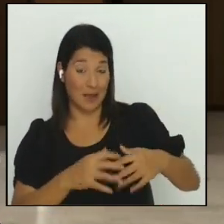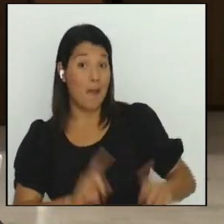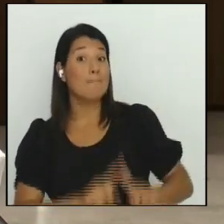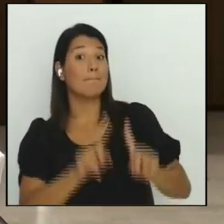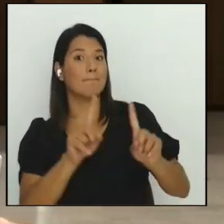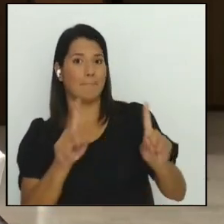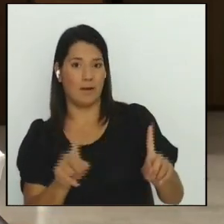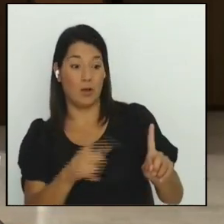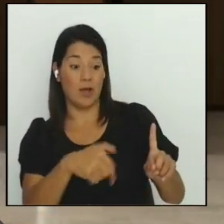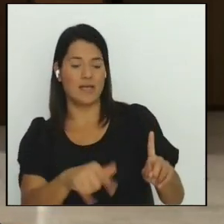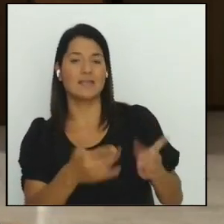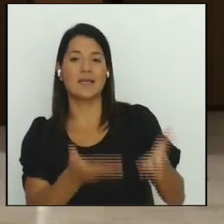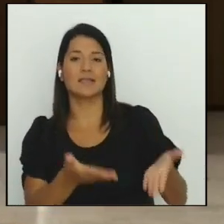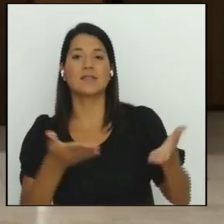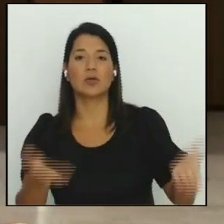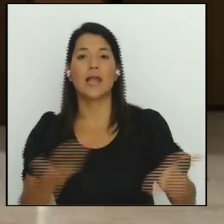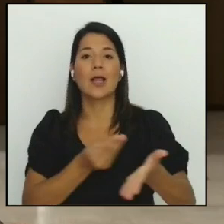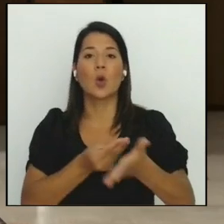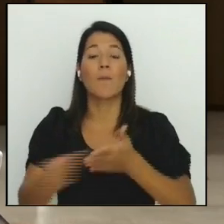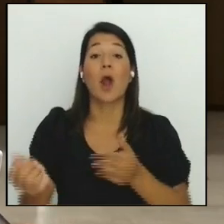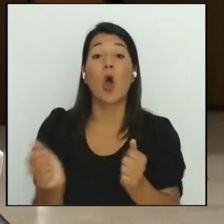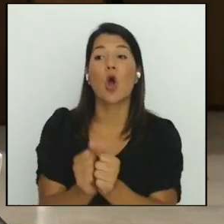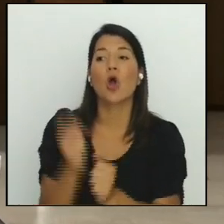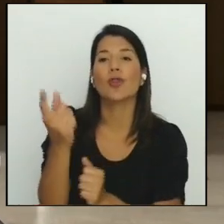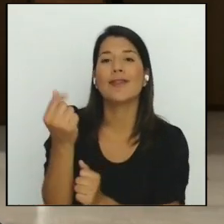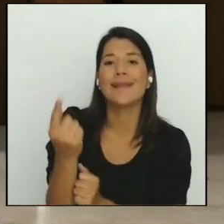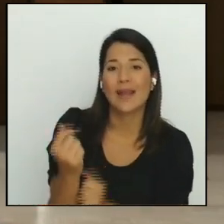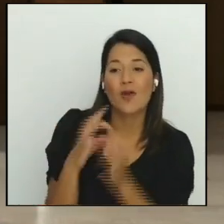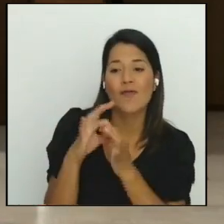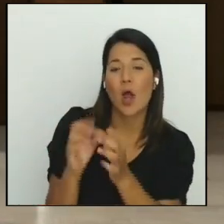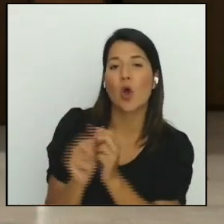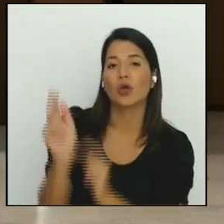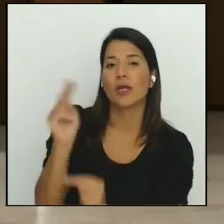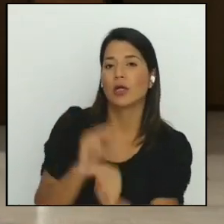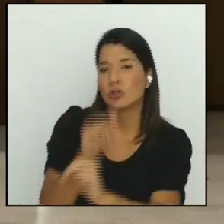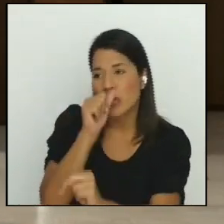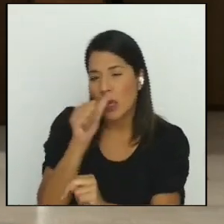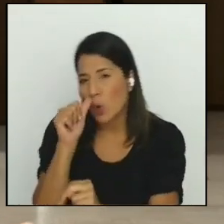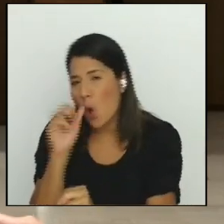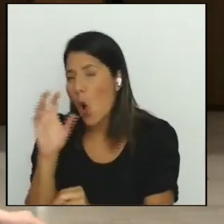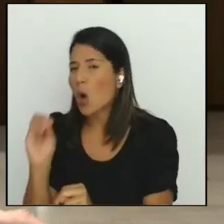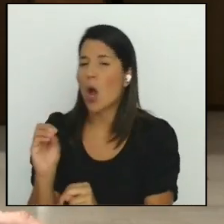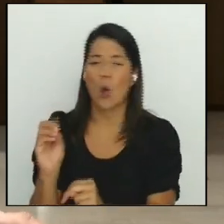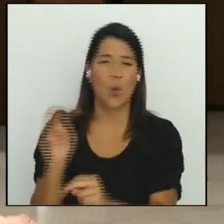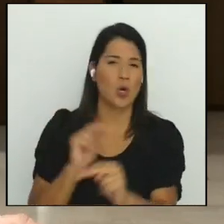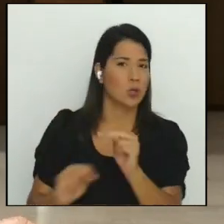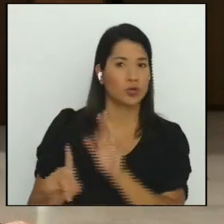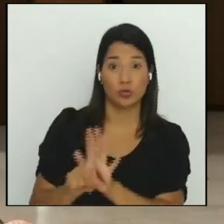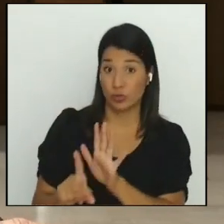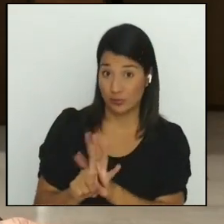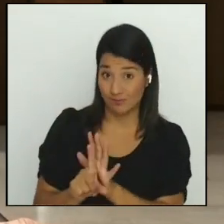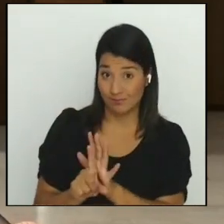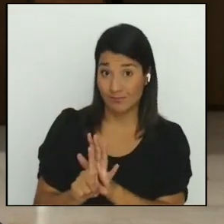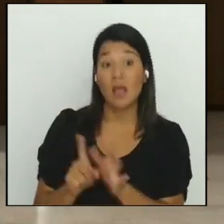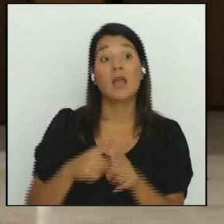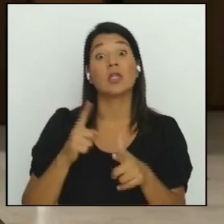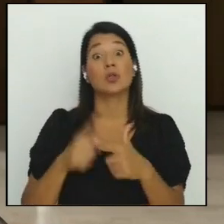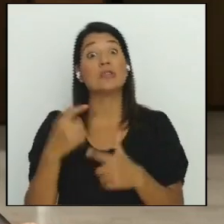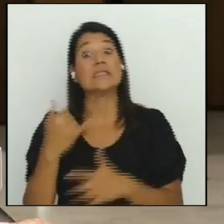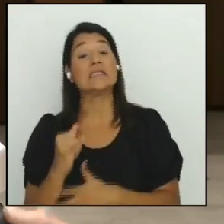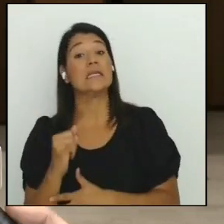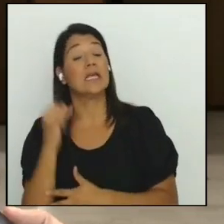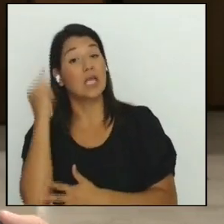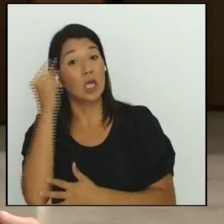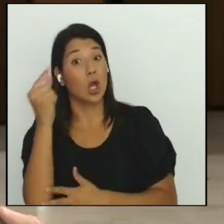momentáneamente mientras se avanza en la investigación. Una vez clarificado que provienen del crimen